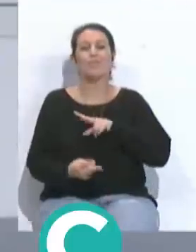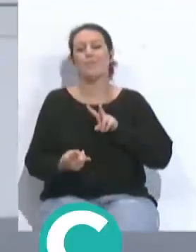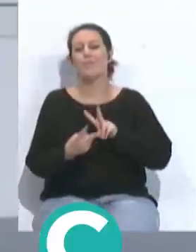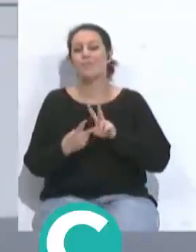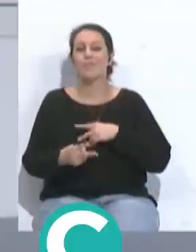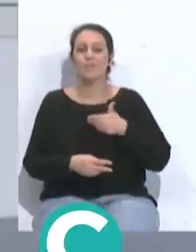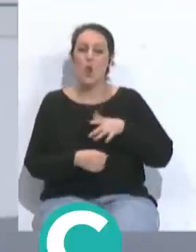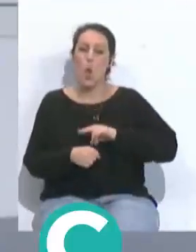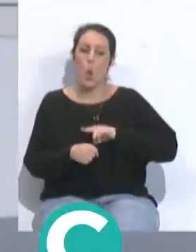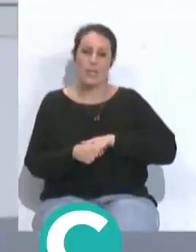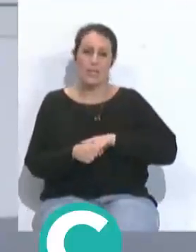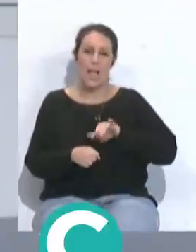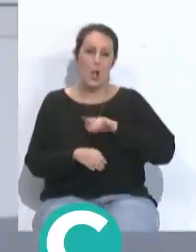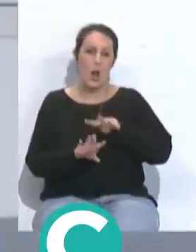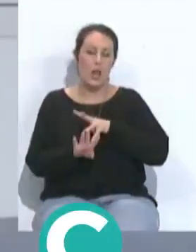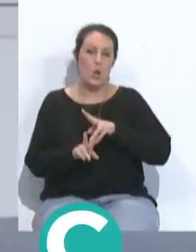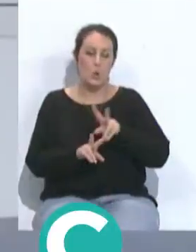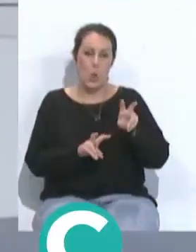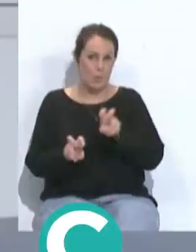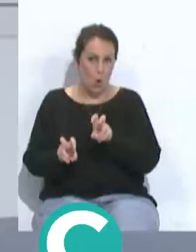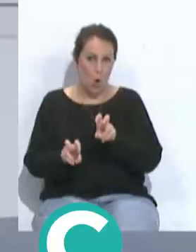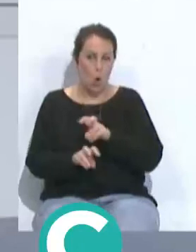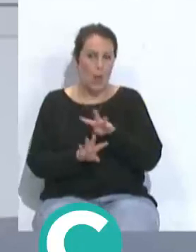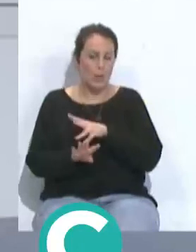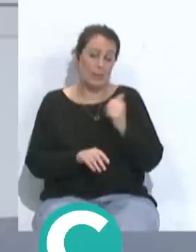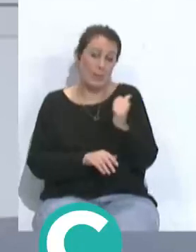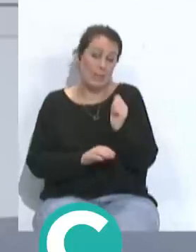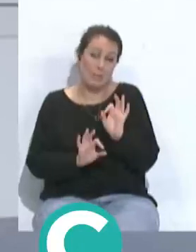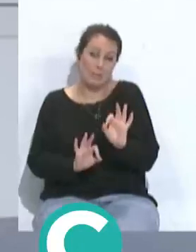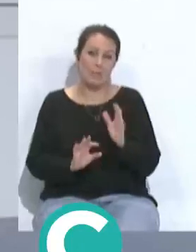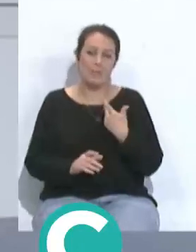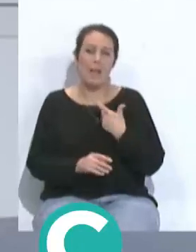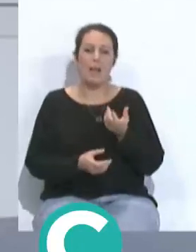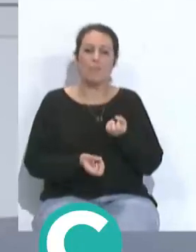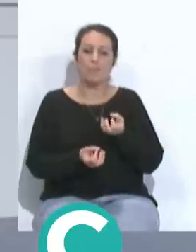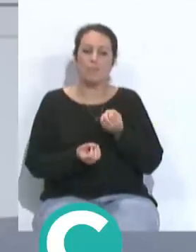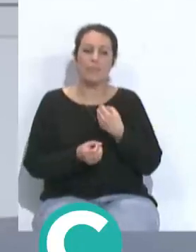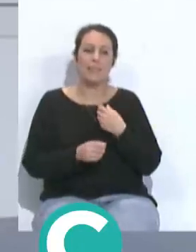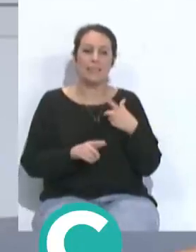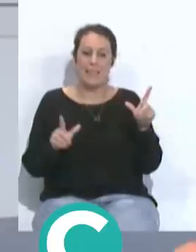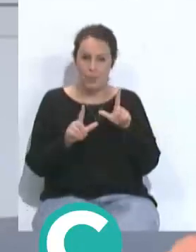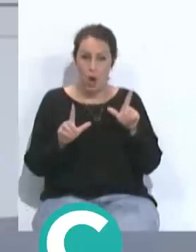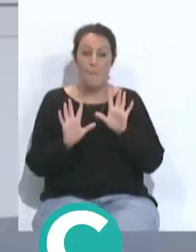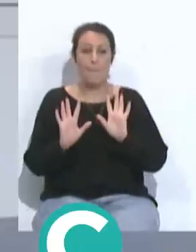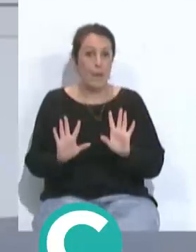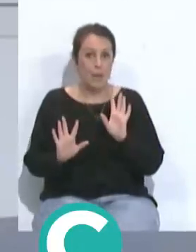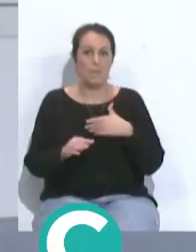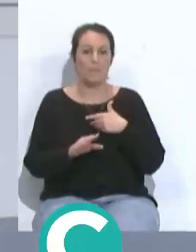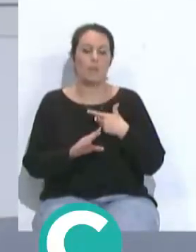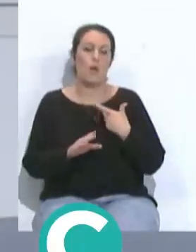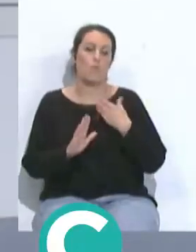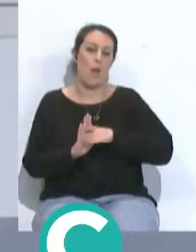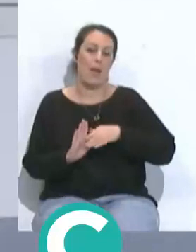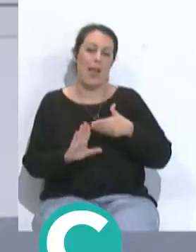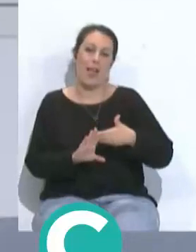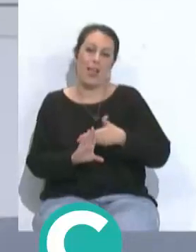ustedes el próximo lunes tenemos horarios nuevos horarios de Semana Santa ya serán informados a través de la televisión pero se va a adelantar